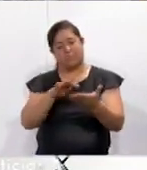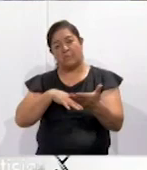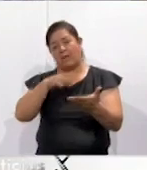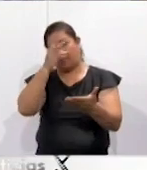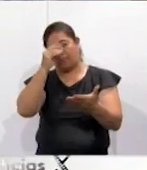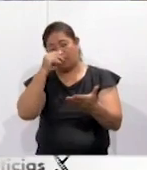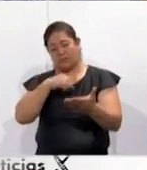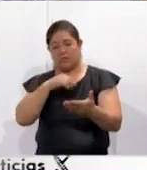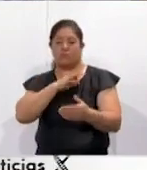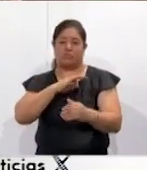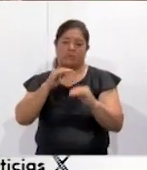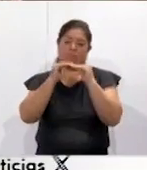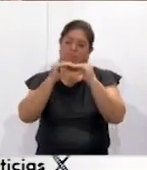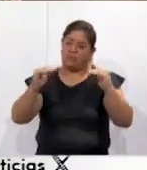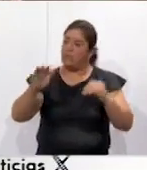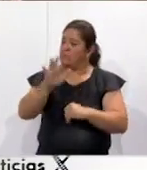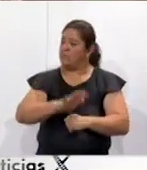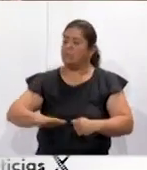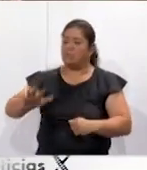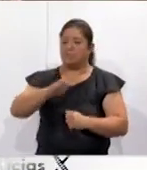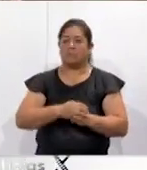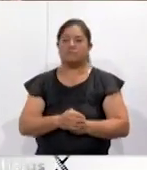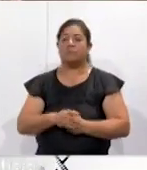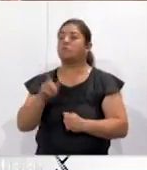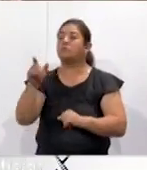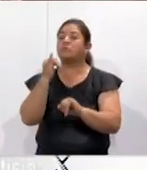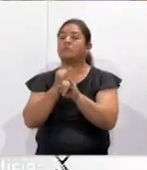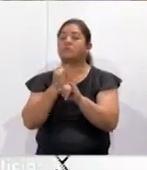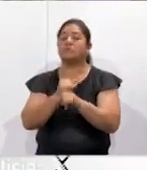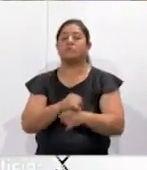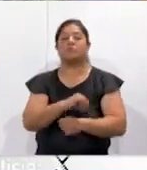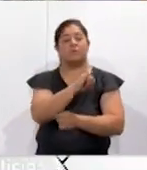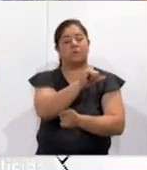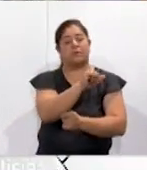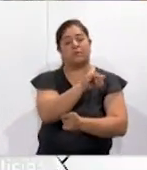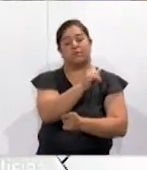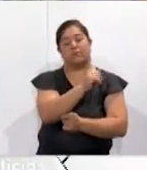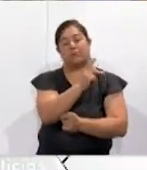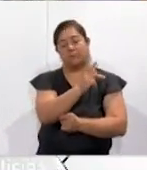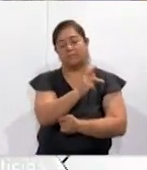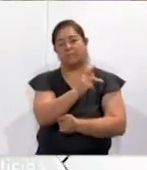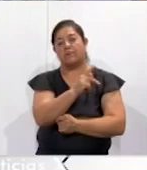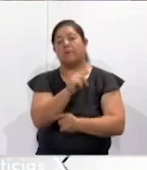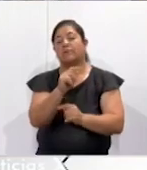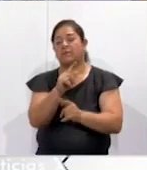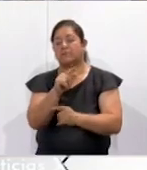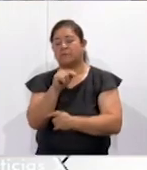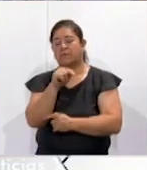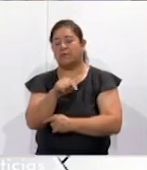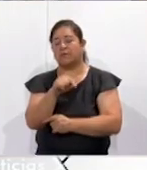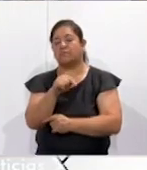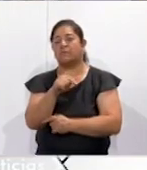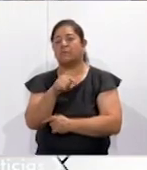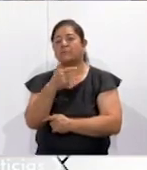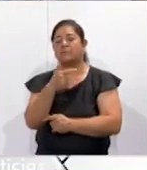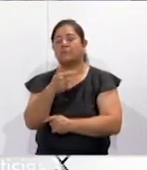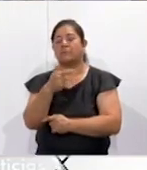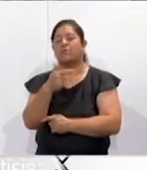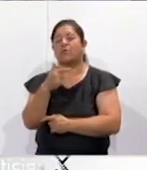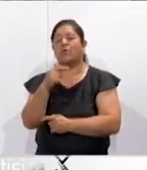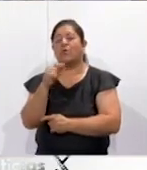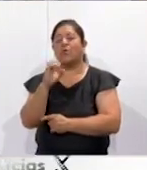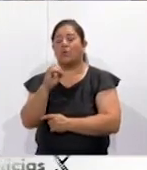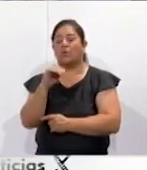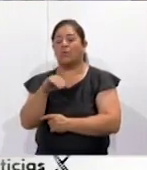diversos sectores de la sociedad. Sus redes sociales, por favor. Y ahí, tlaxcala.org.mx, nos pueden encontrar en Facebook, Twitter y,